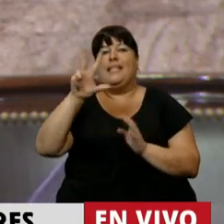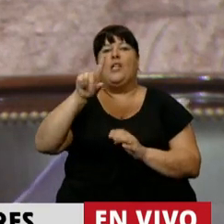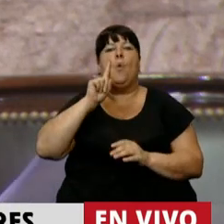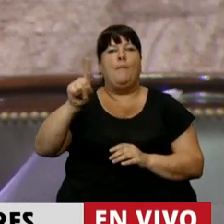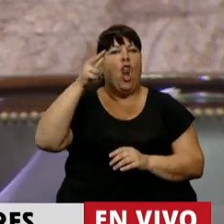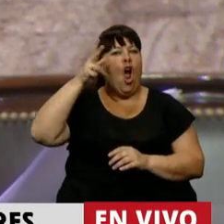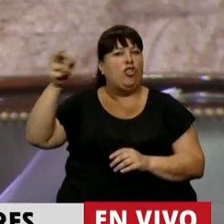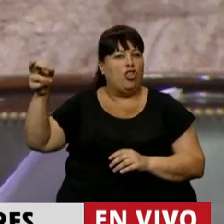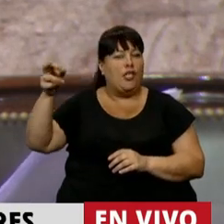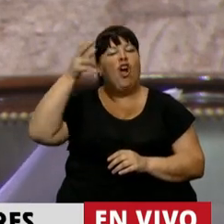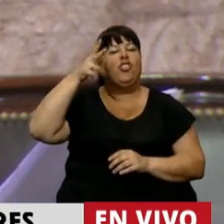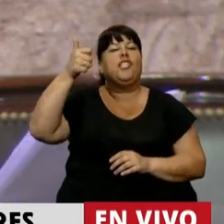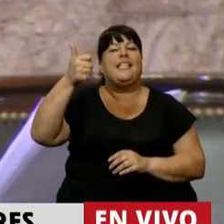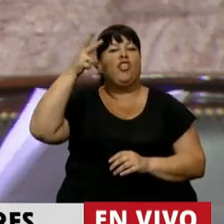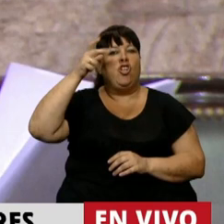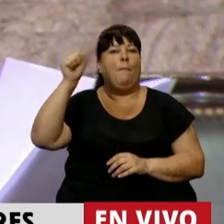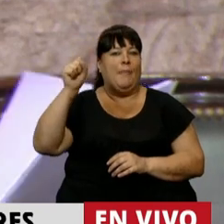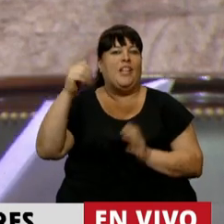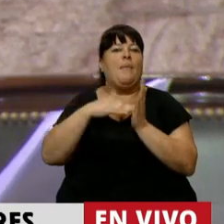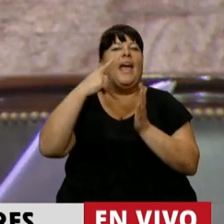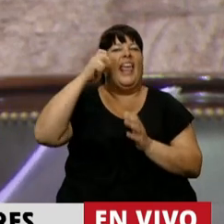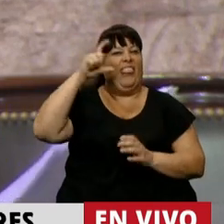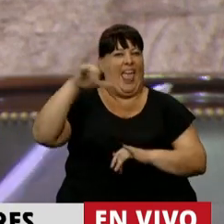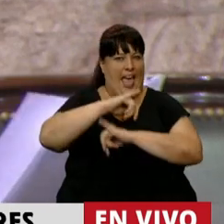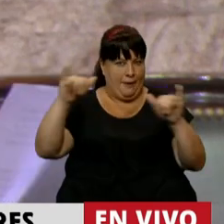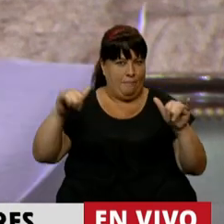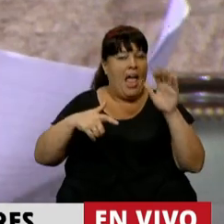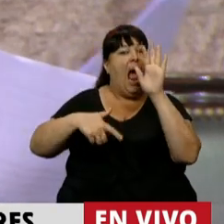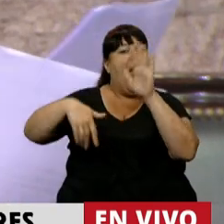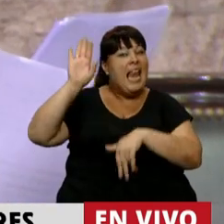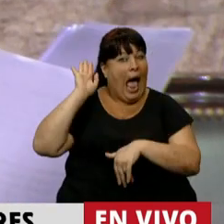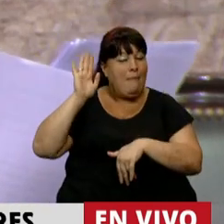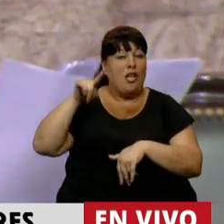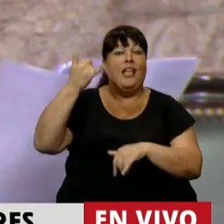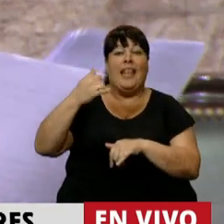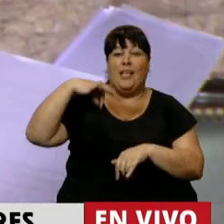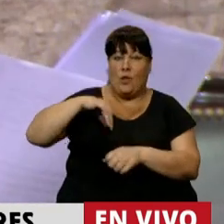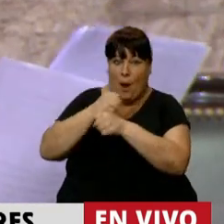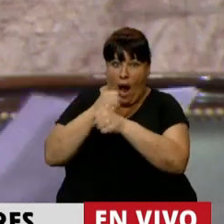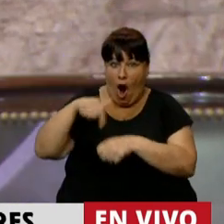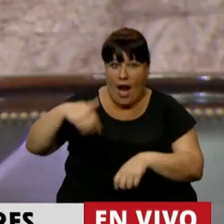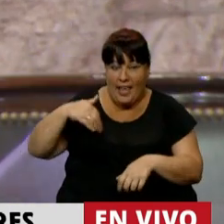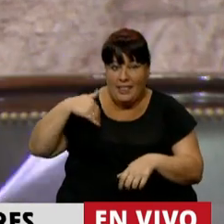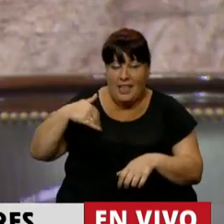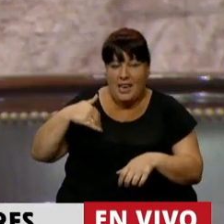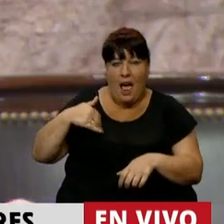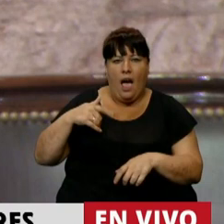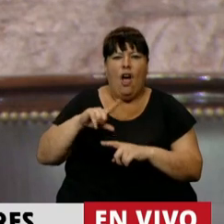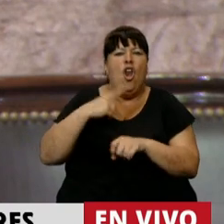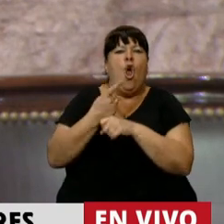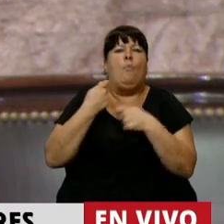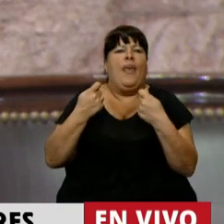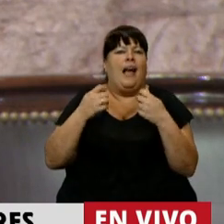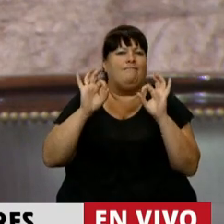31.868 pesos de acuerdo al INDEC, la mayoría de los asalariados en nuestro país no cubre